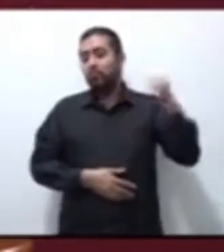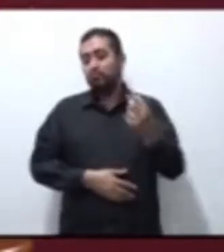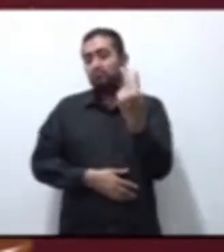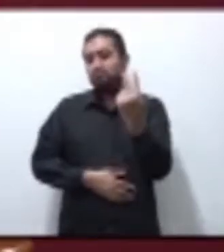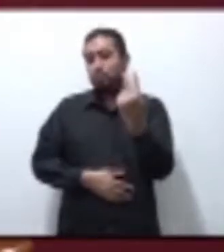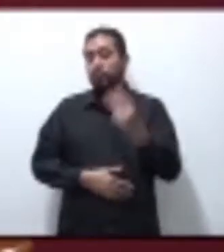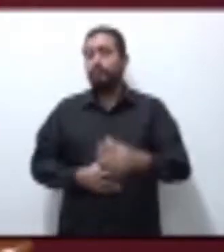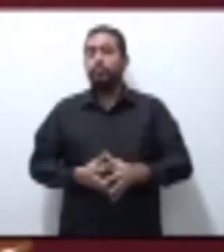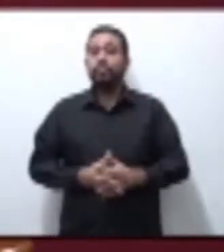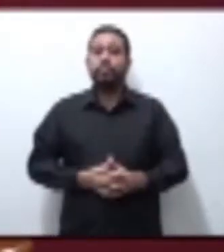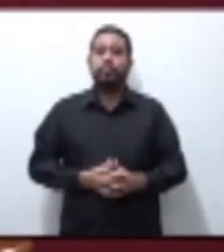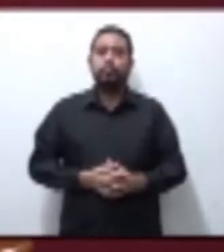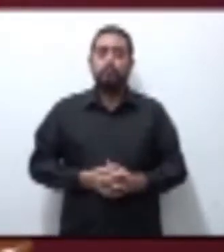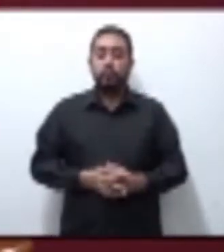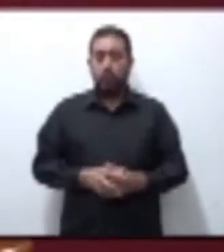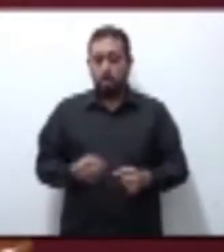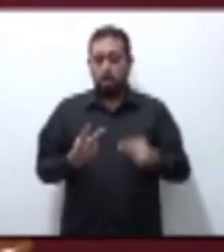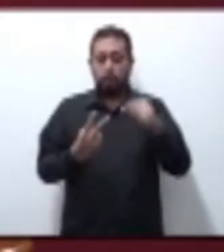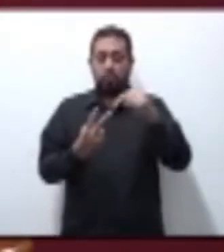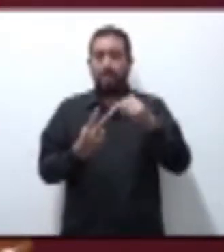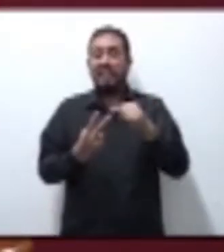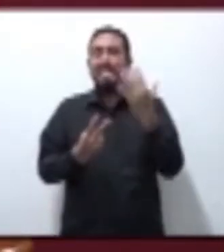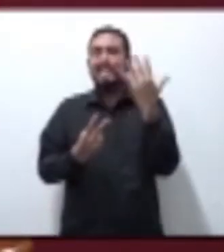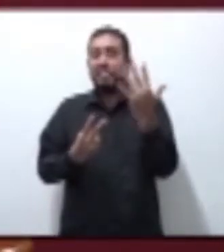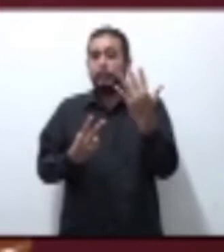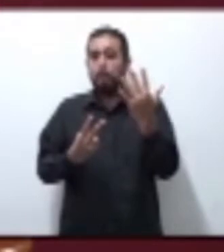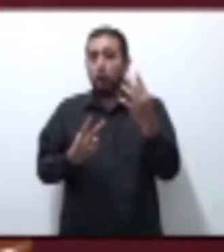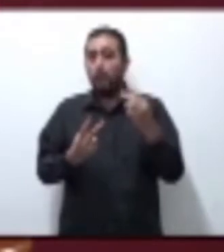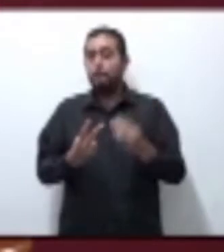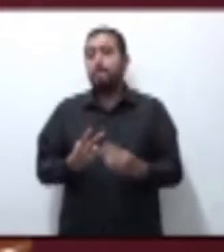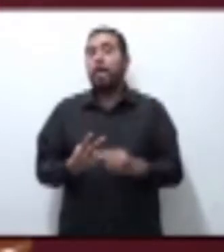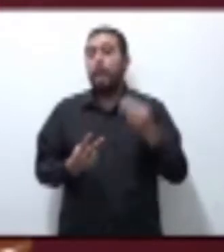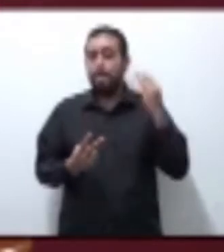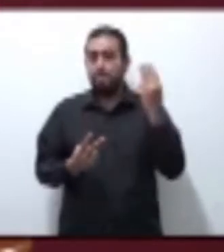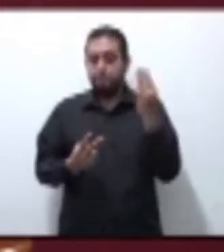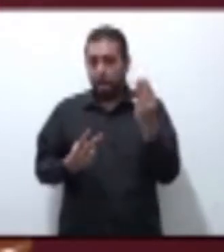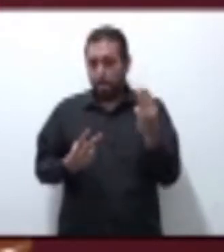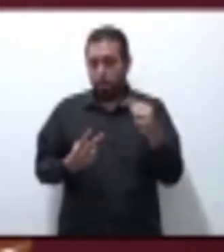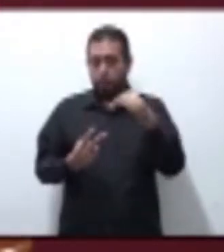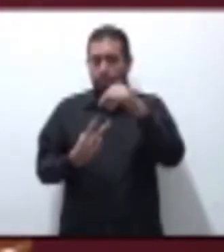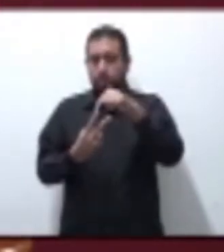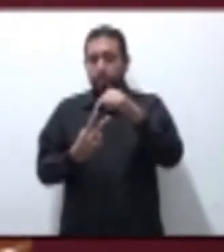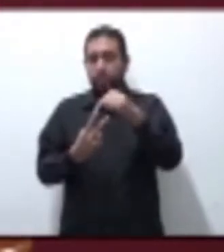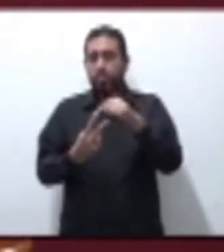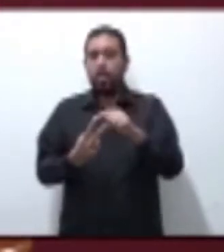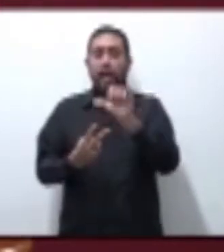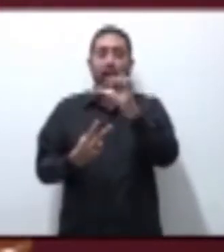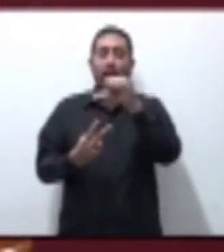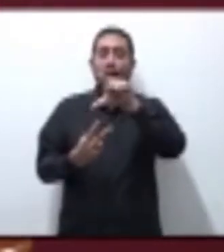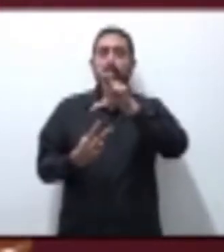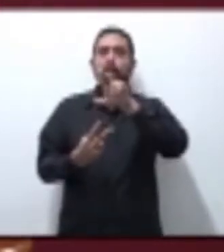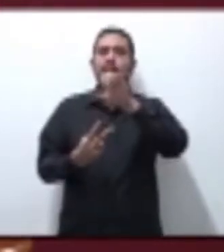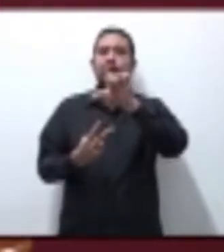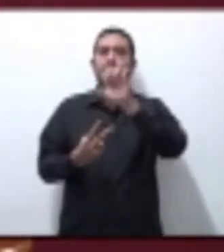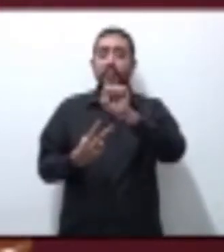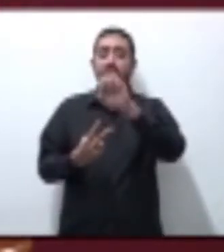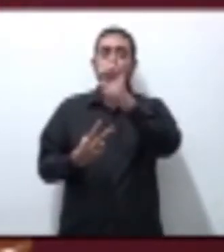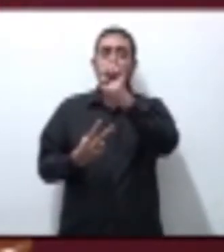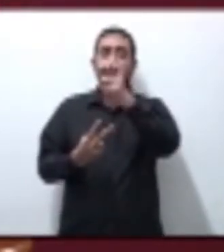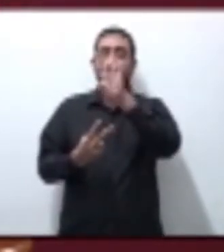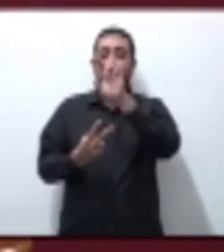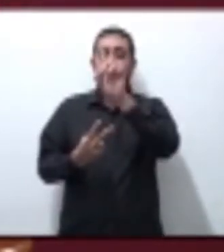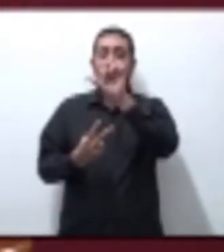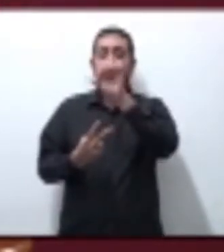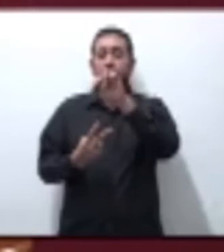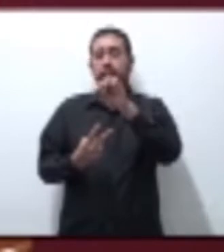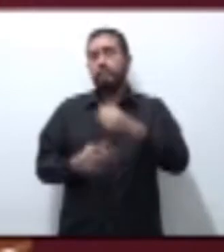La 5 de Mayo y la colonia Aquiles-Verdad. Nuestro